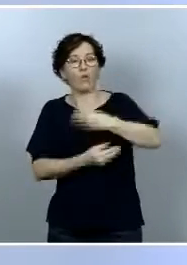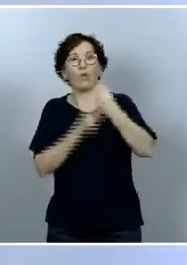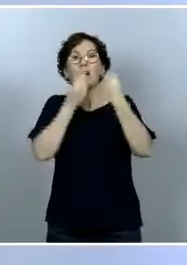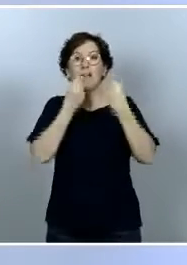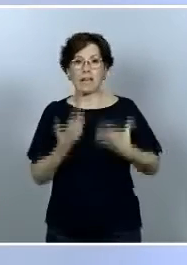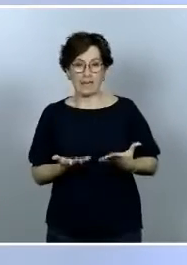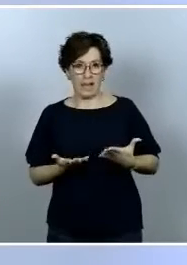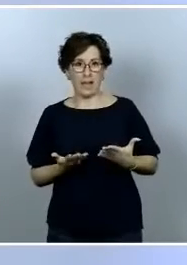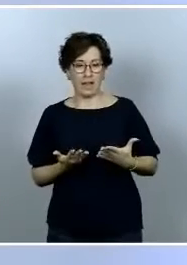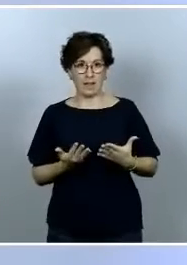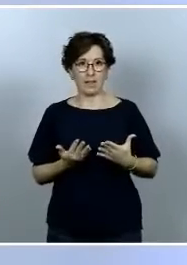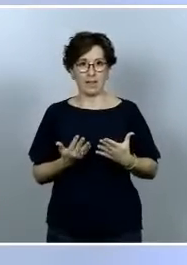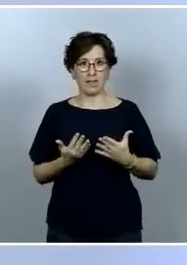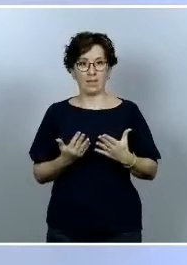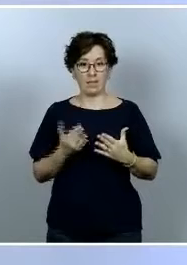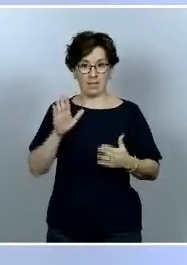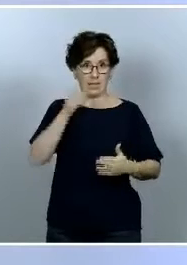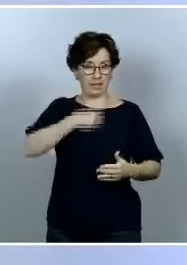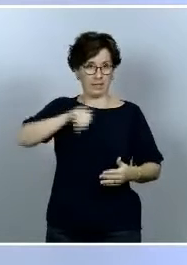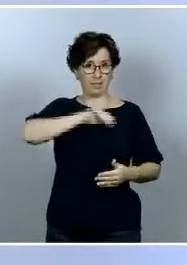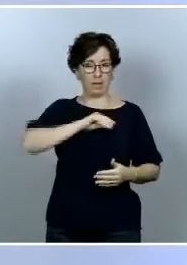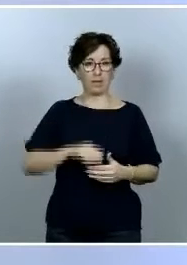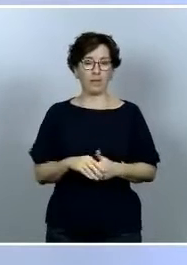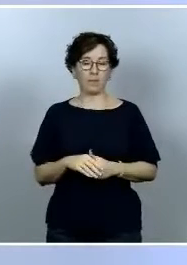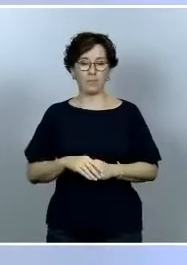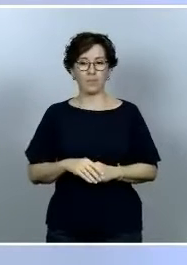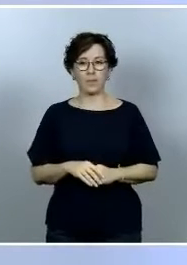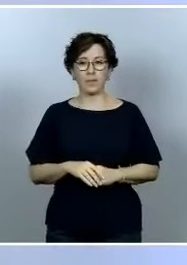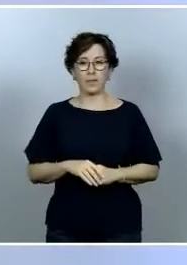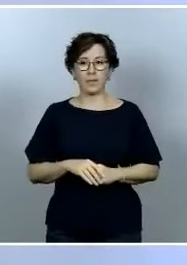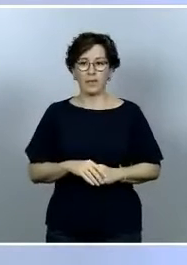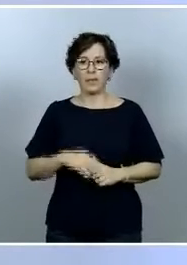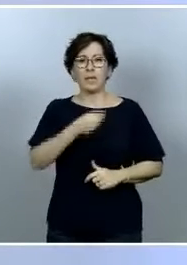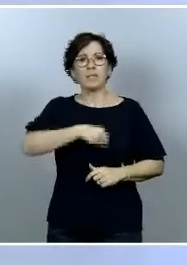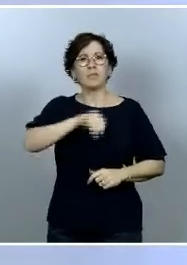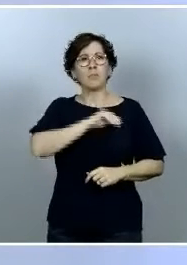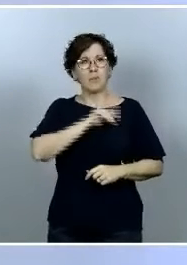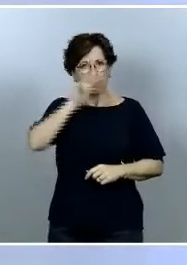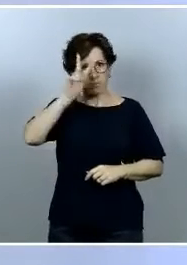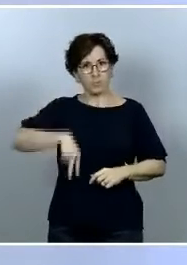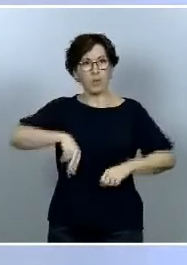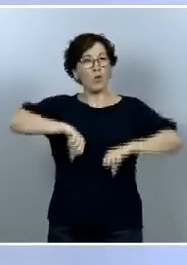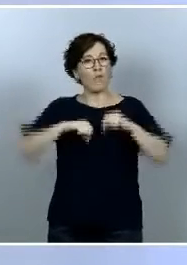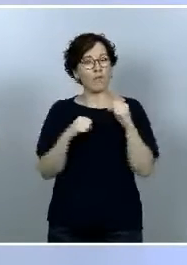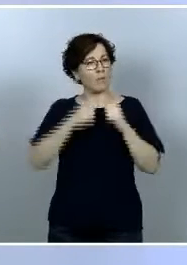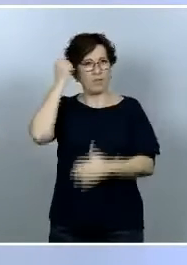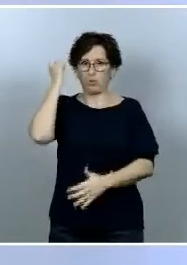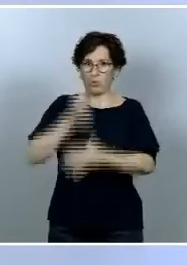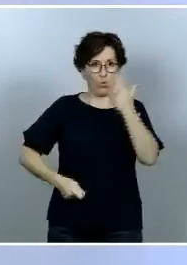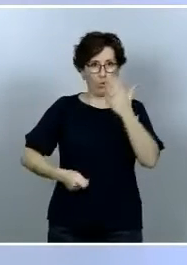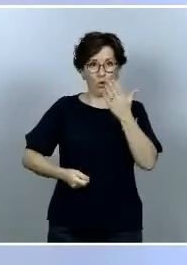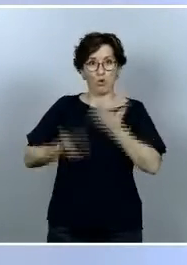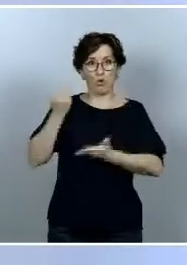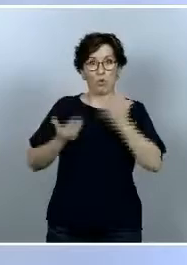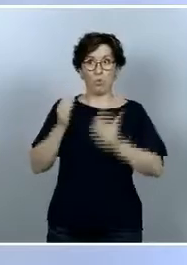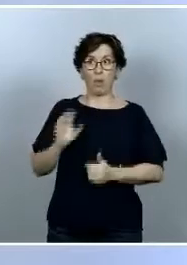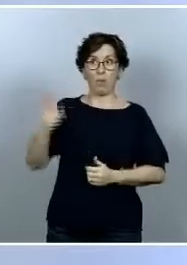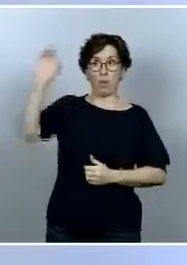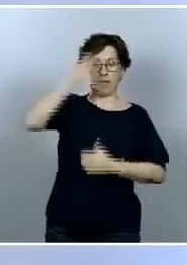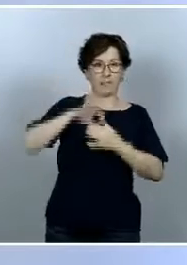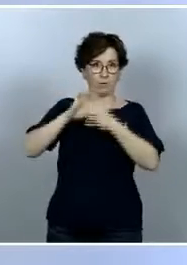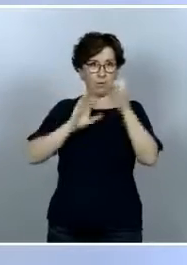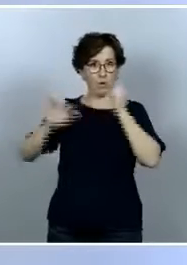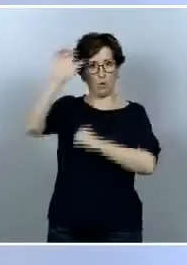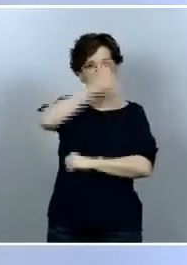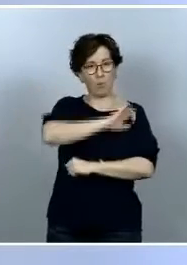nuestro país. España ha tenido el confinamiento más duro de los países de nuestro entorno o de los países de la Unión Europea. El más duro.